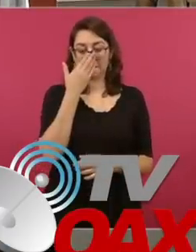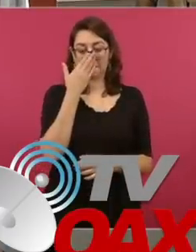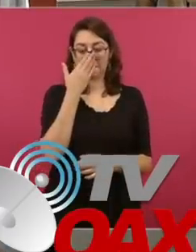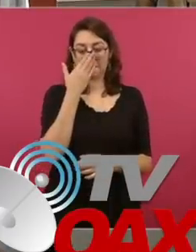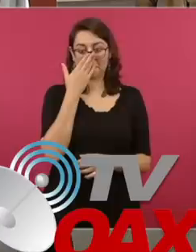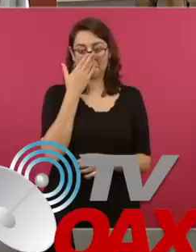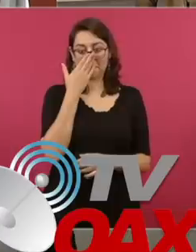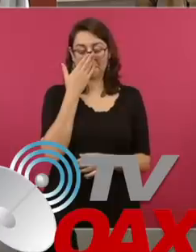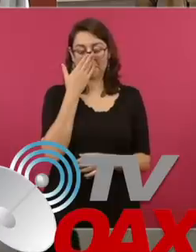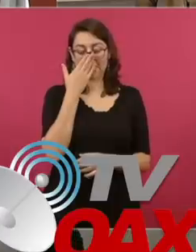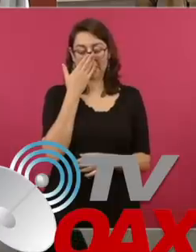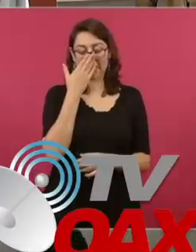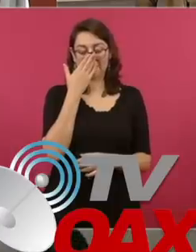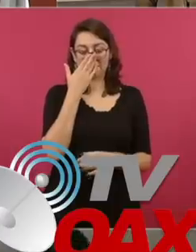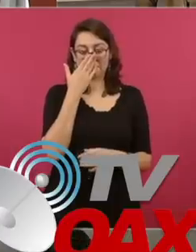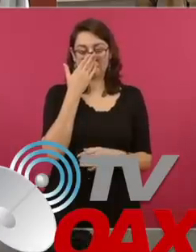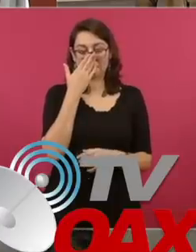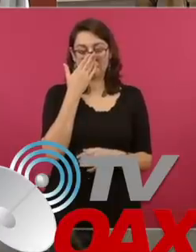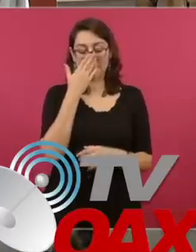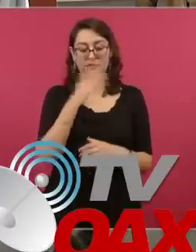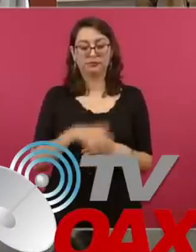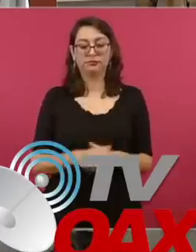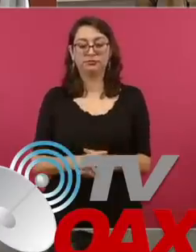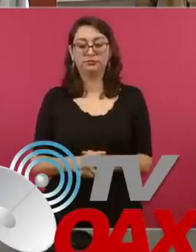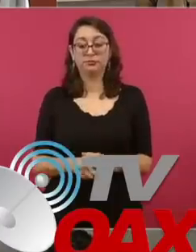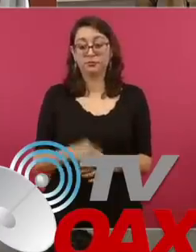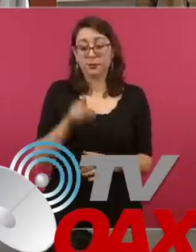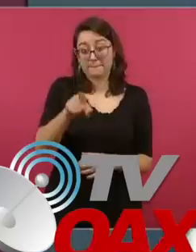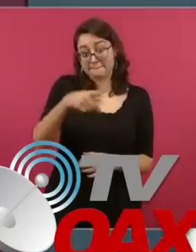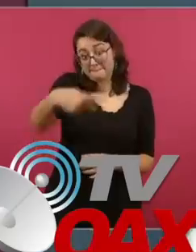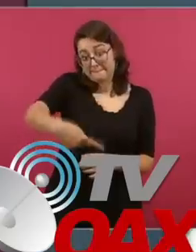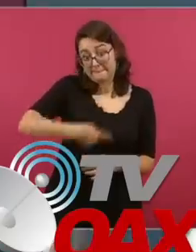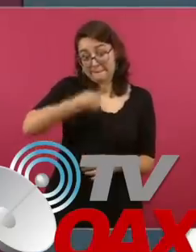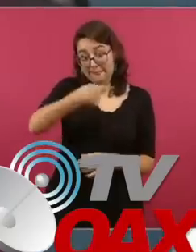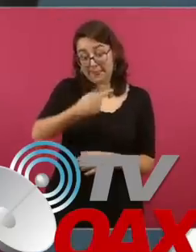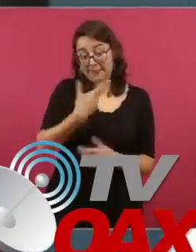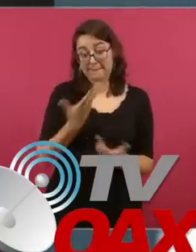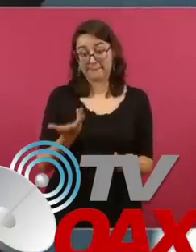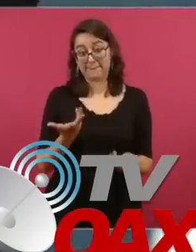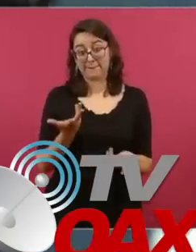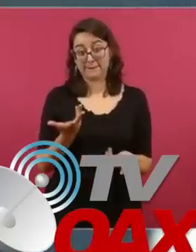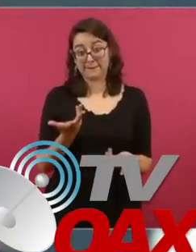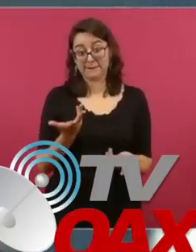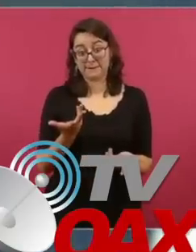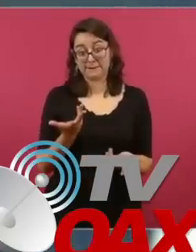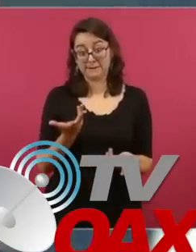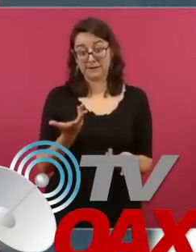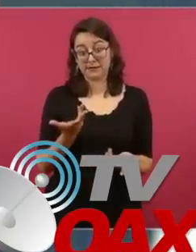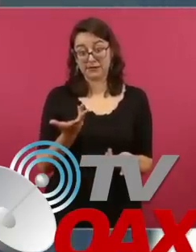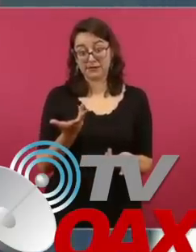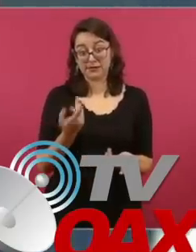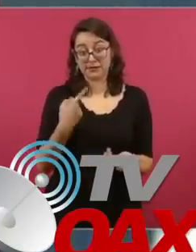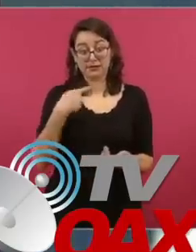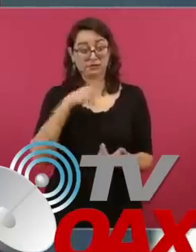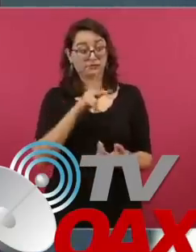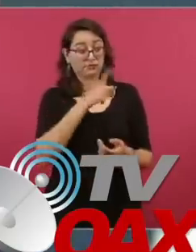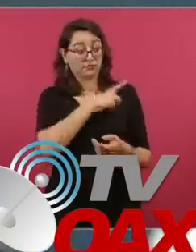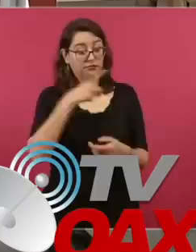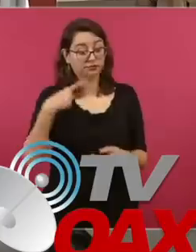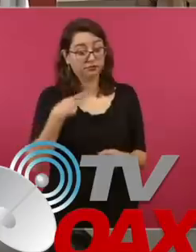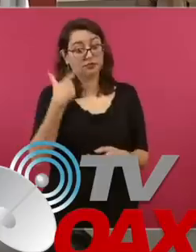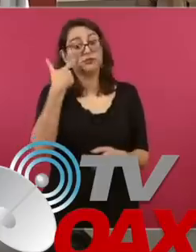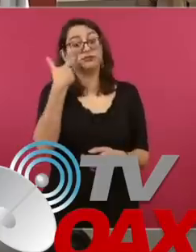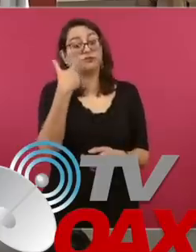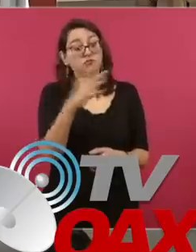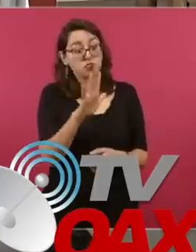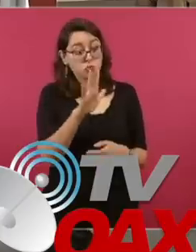Es que como lo planteaste, nada más que hay que ver allá cómo está la